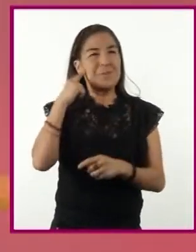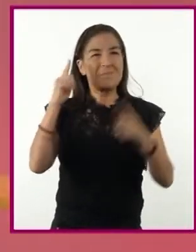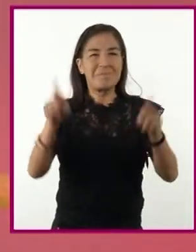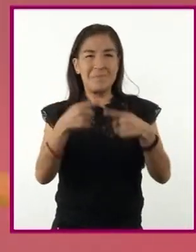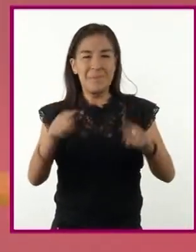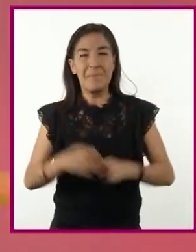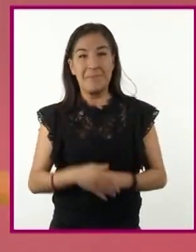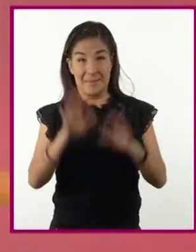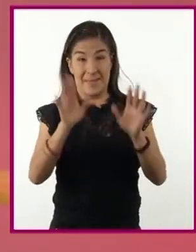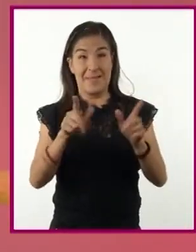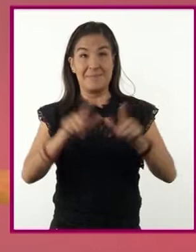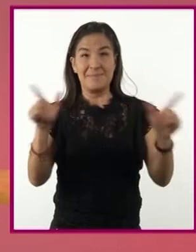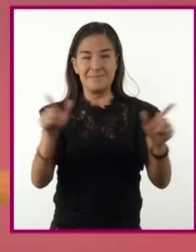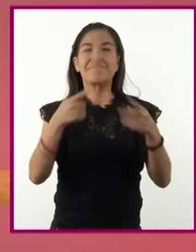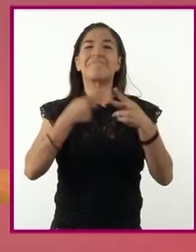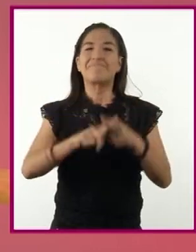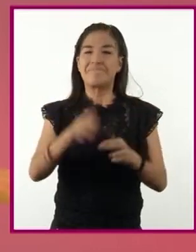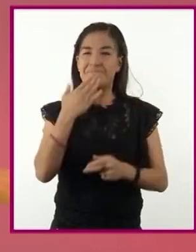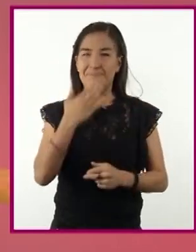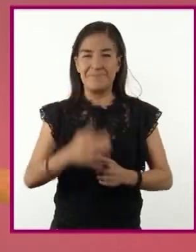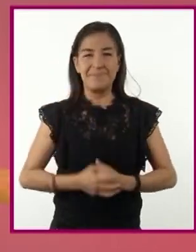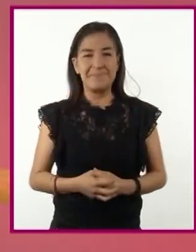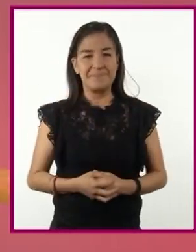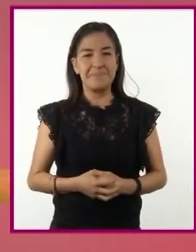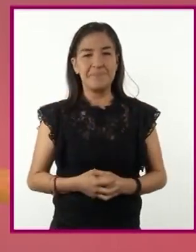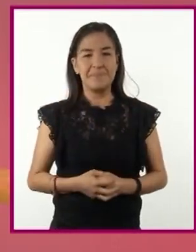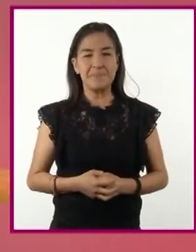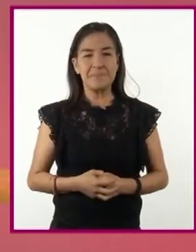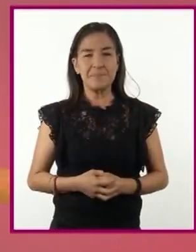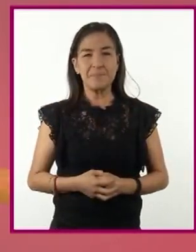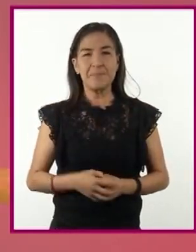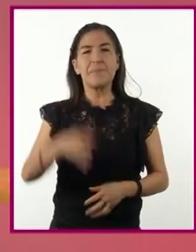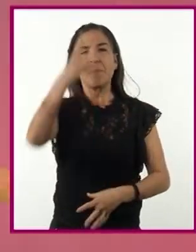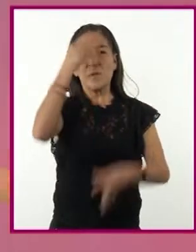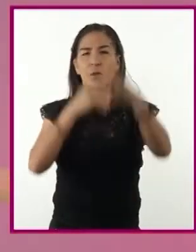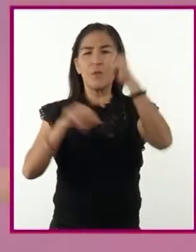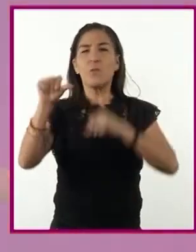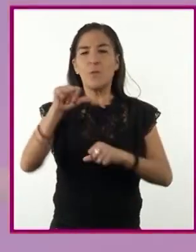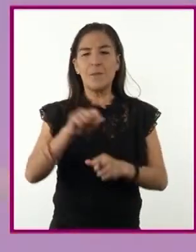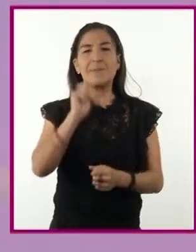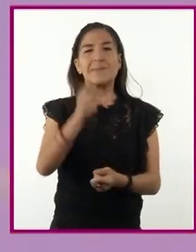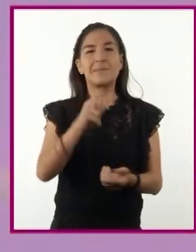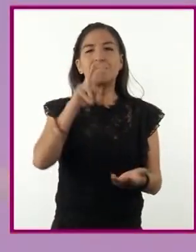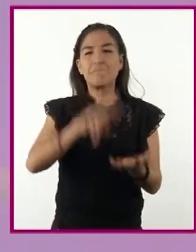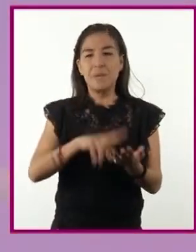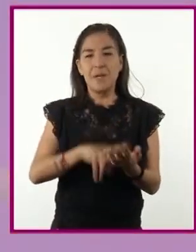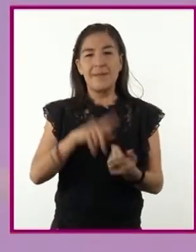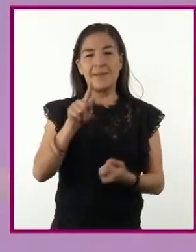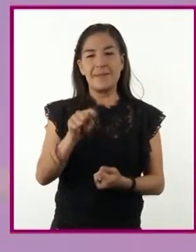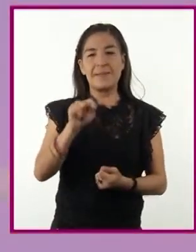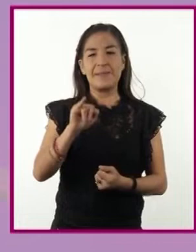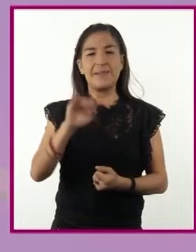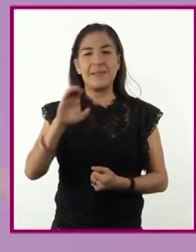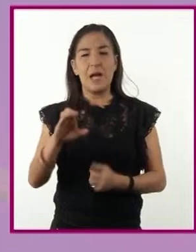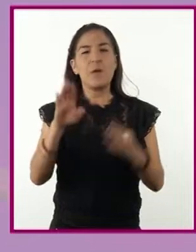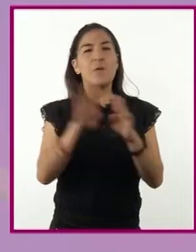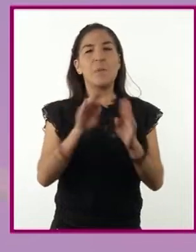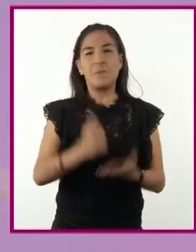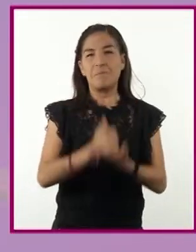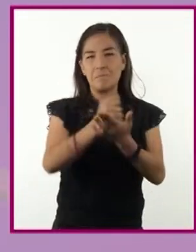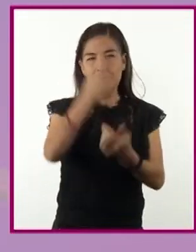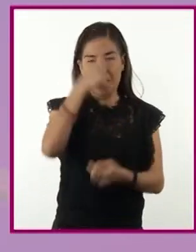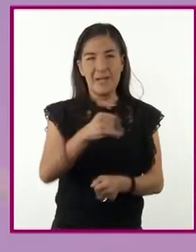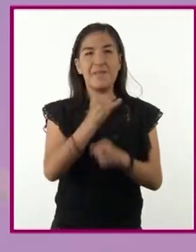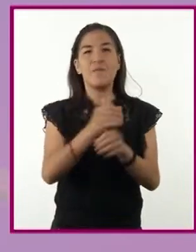listos? Muy bien, iniciemos. Con el aprendizaje esperado, valorar la utilidad de las TIC como fuentes y medios de